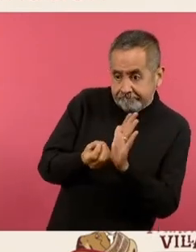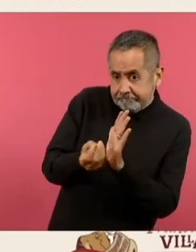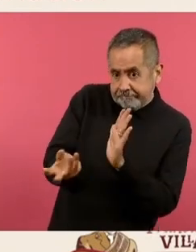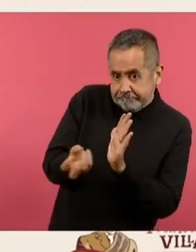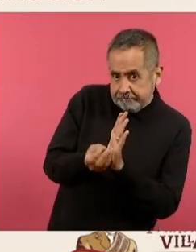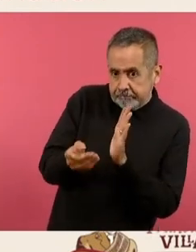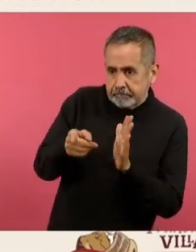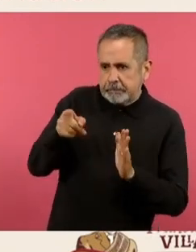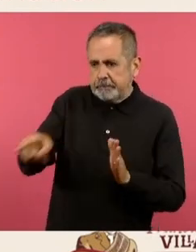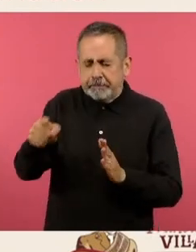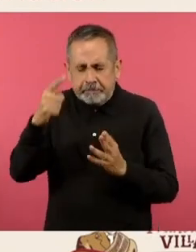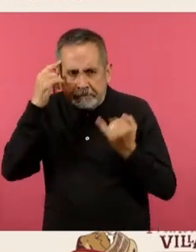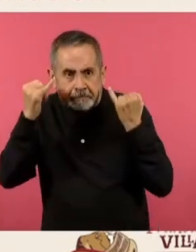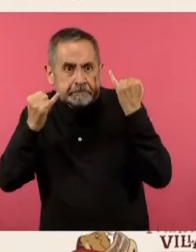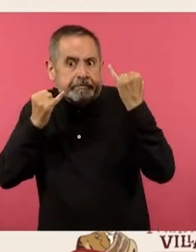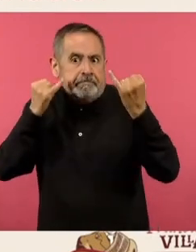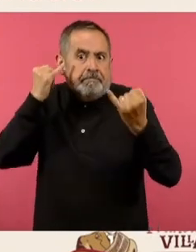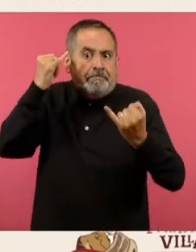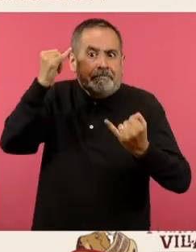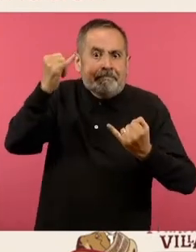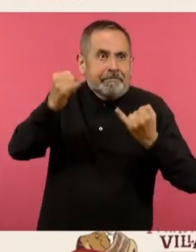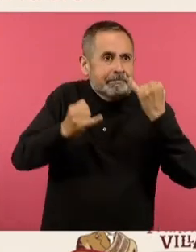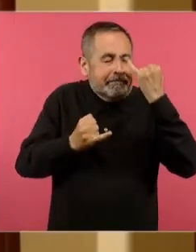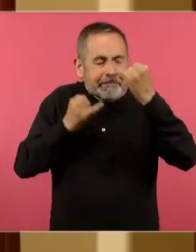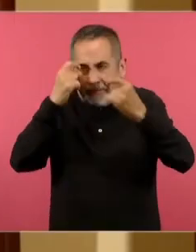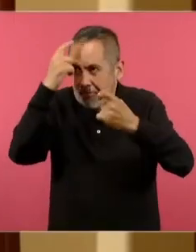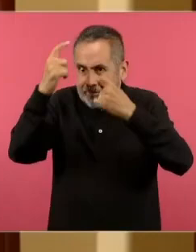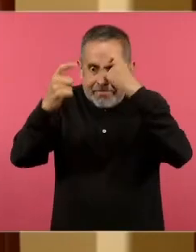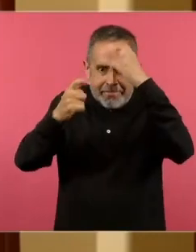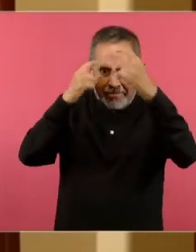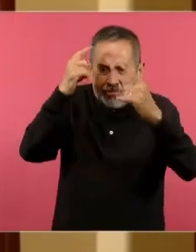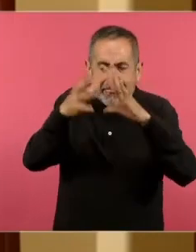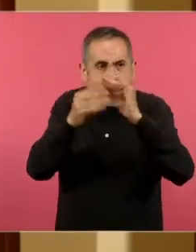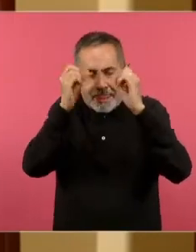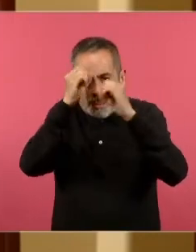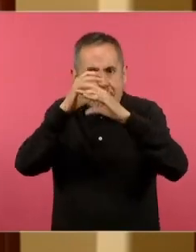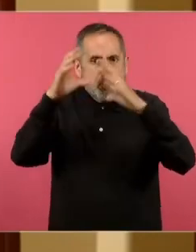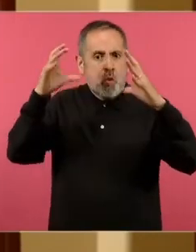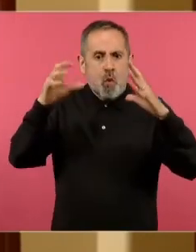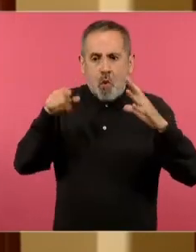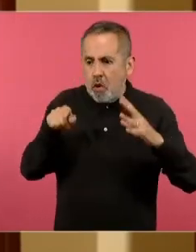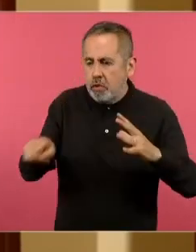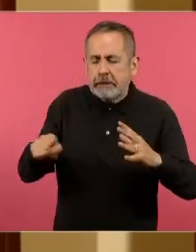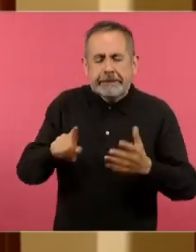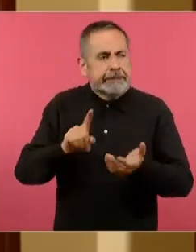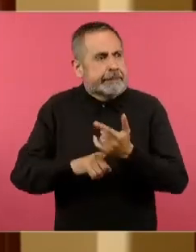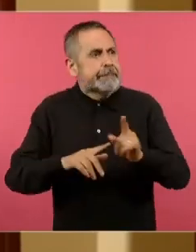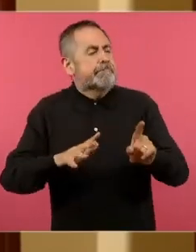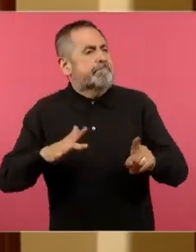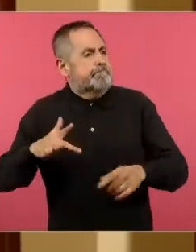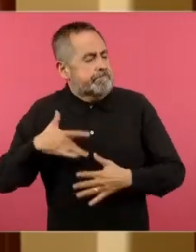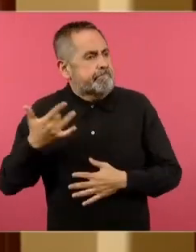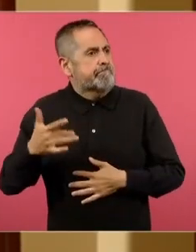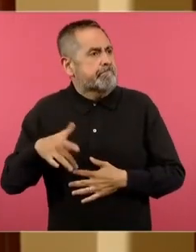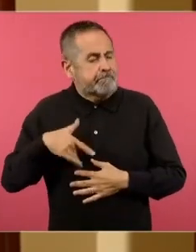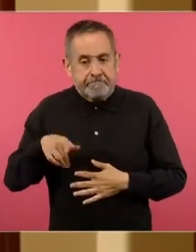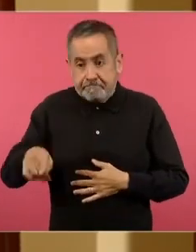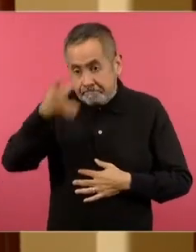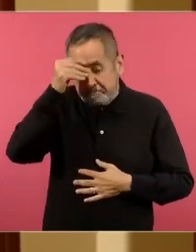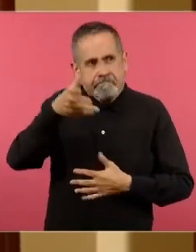desarrollo de la creatividad, convirtiéndolos también en personas sensibles, empáticas,